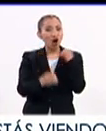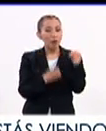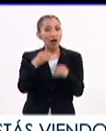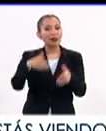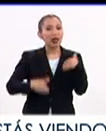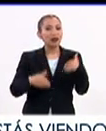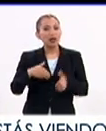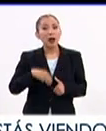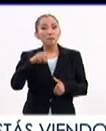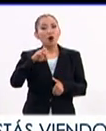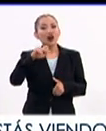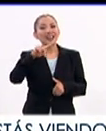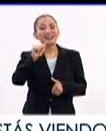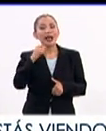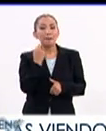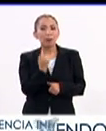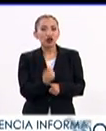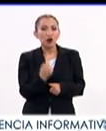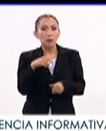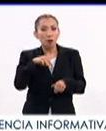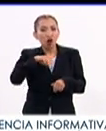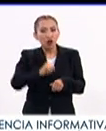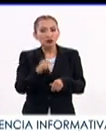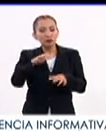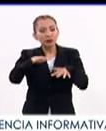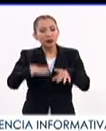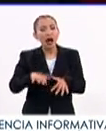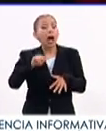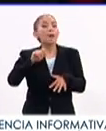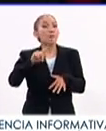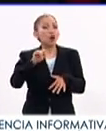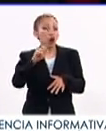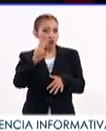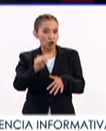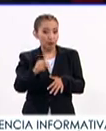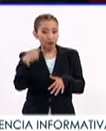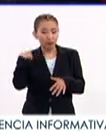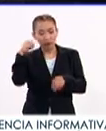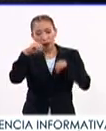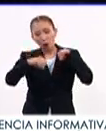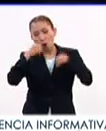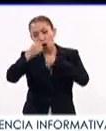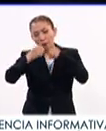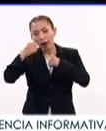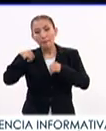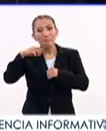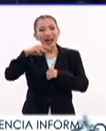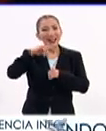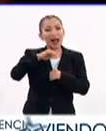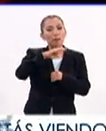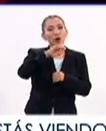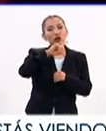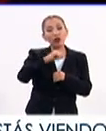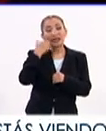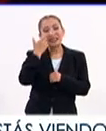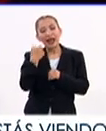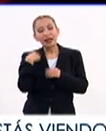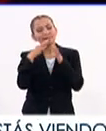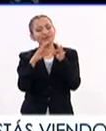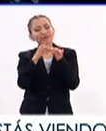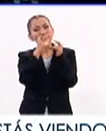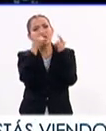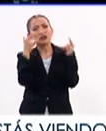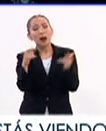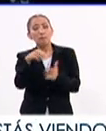obra de teatro Moritz y el Pequeño Mons en el foro A Poco No, puesta en escena diseñada por Marina Boido y que busca contar